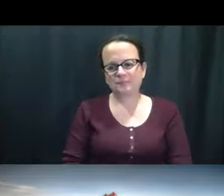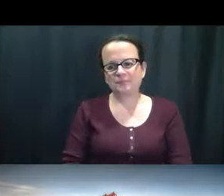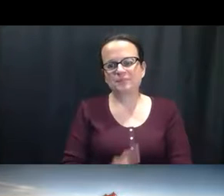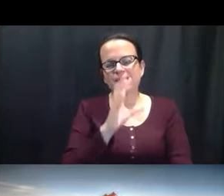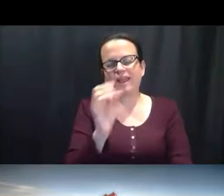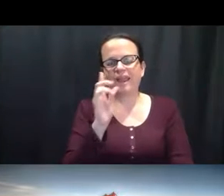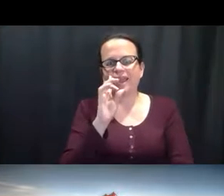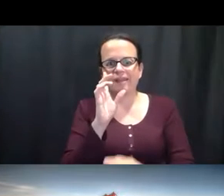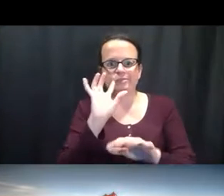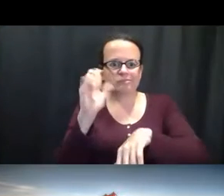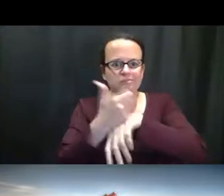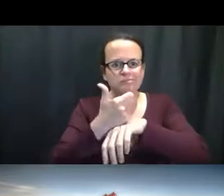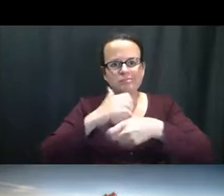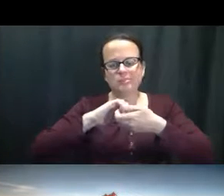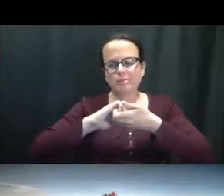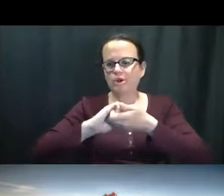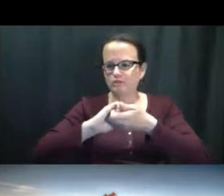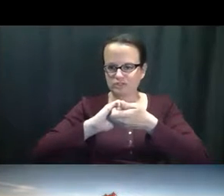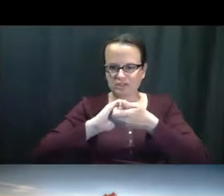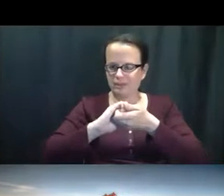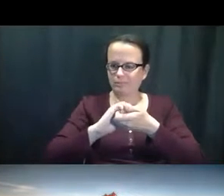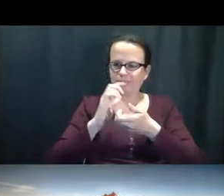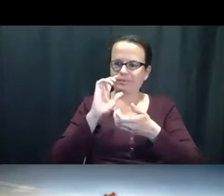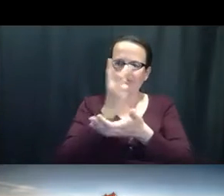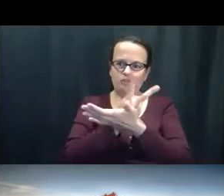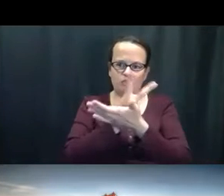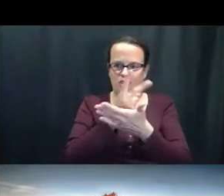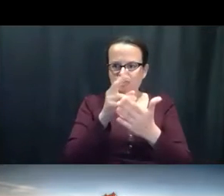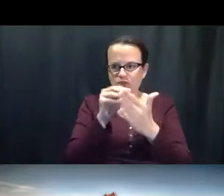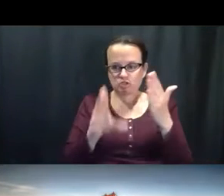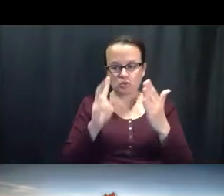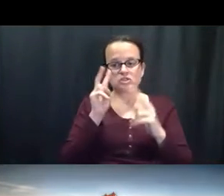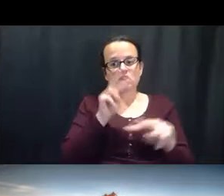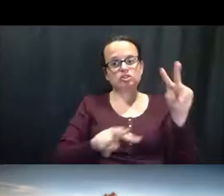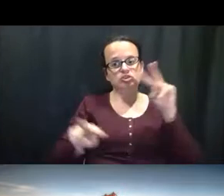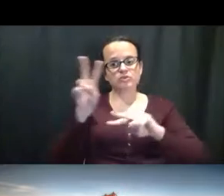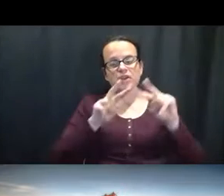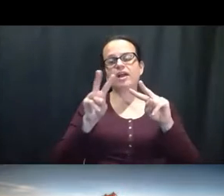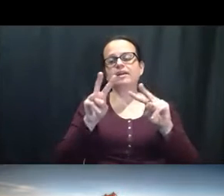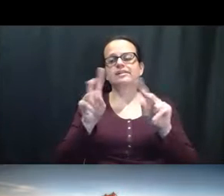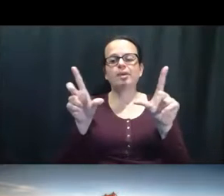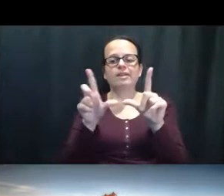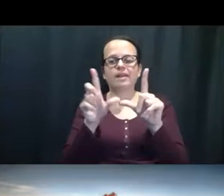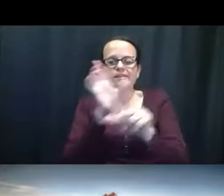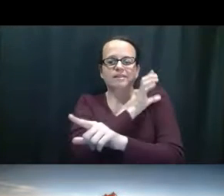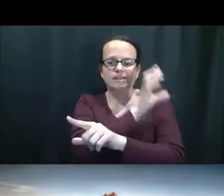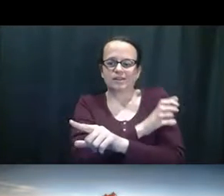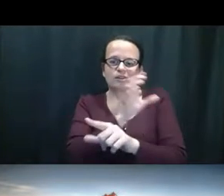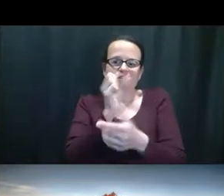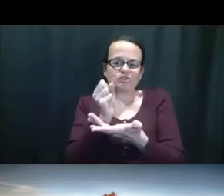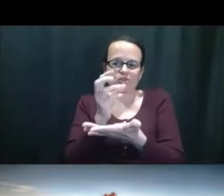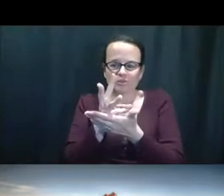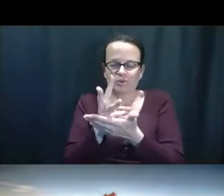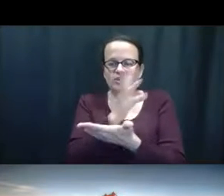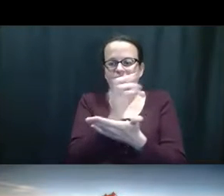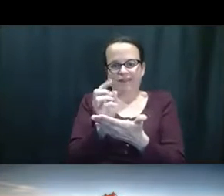Y creamos una asociación. Y creamos los estudiantes graduados con la es la